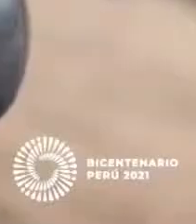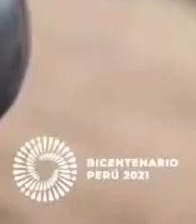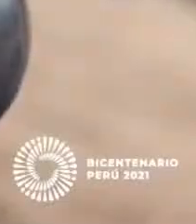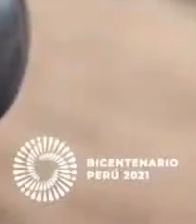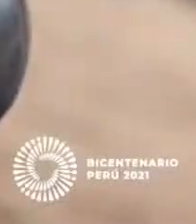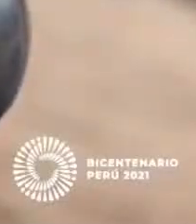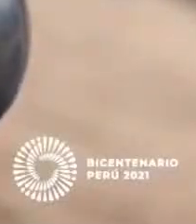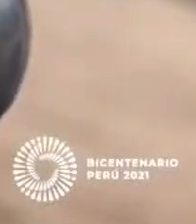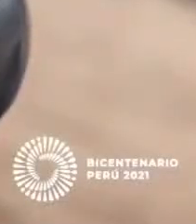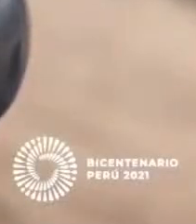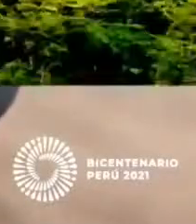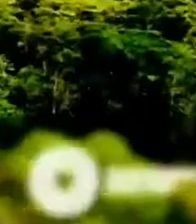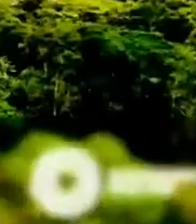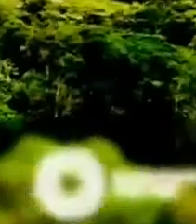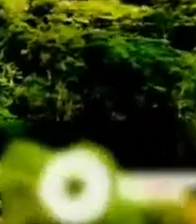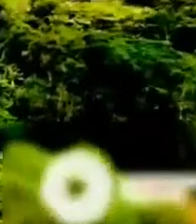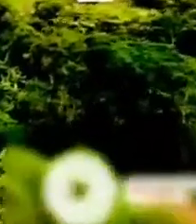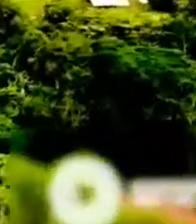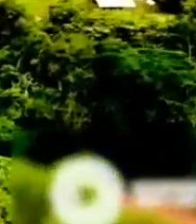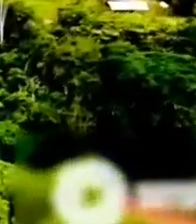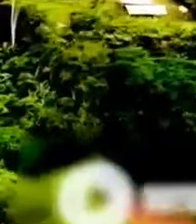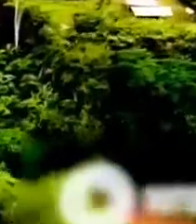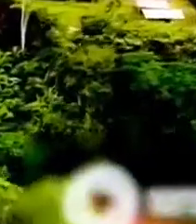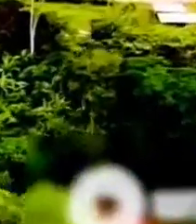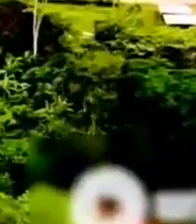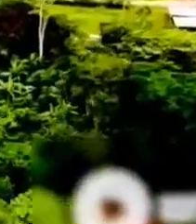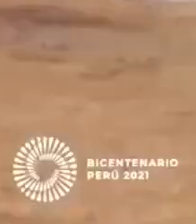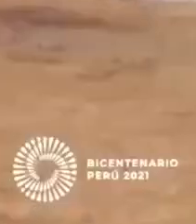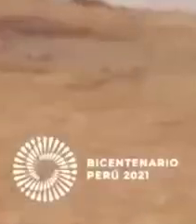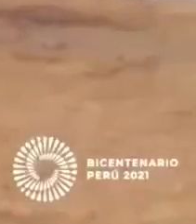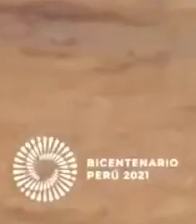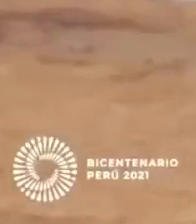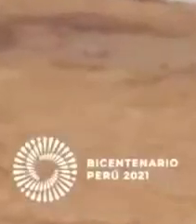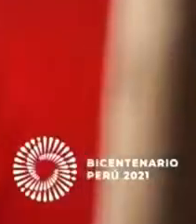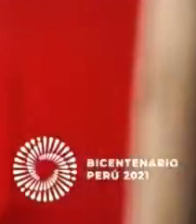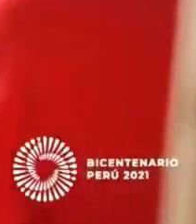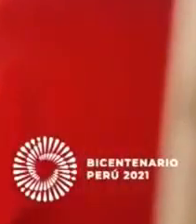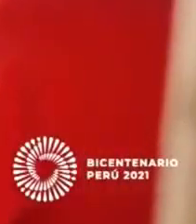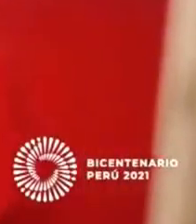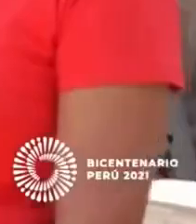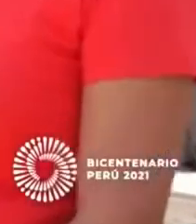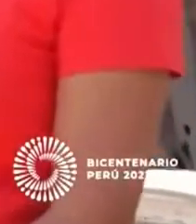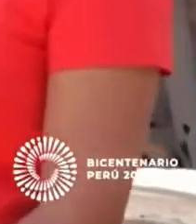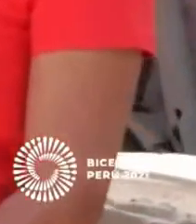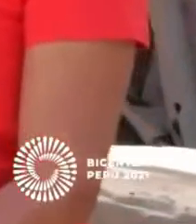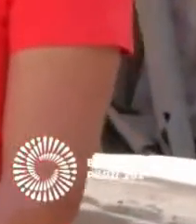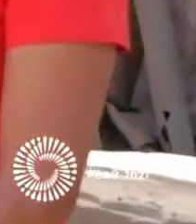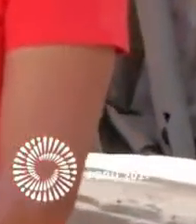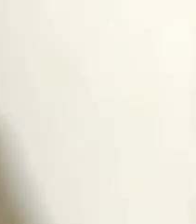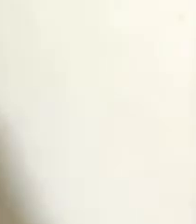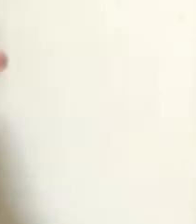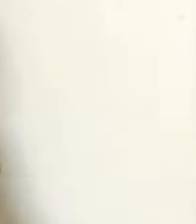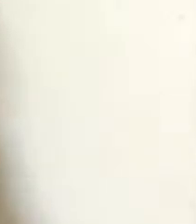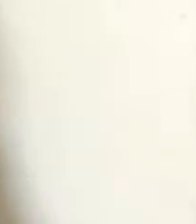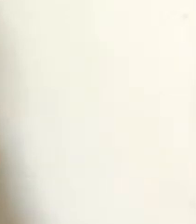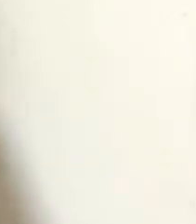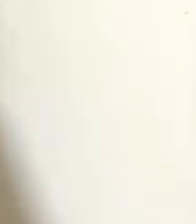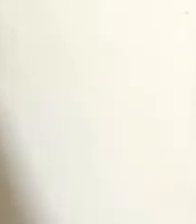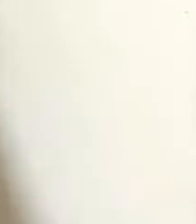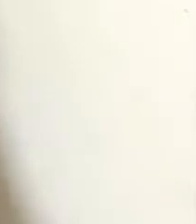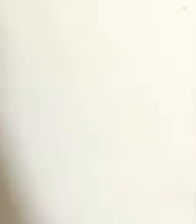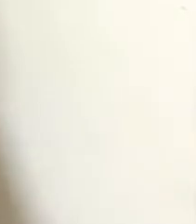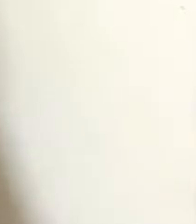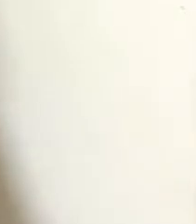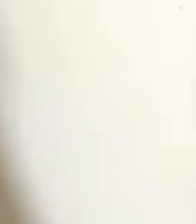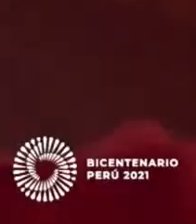segundo capítulo De la serie Sabiduría madre Bajo la dirección De Sonalito Está Admiro